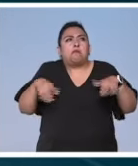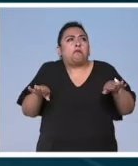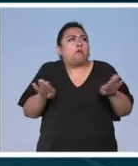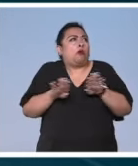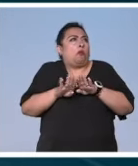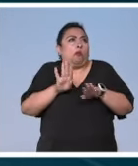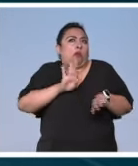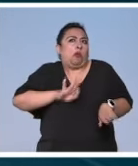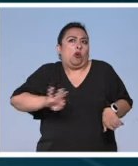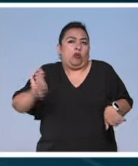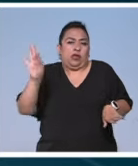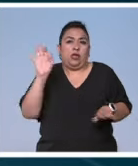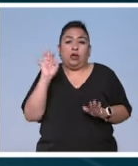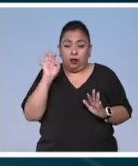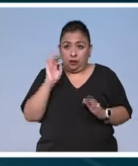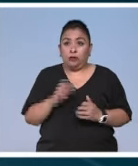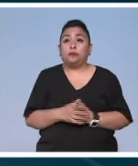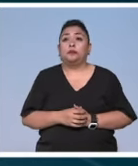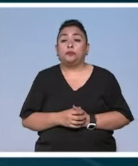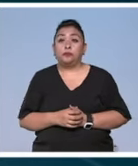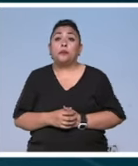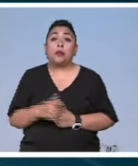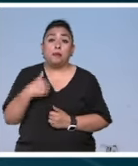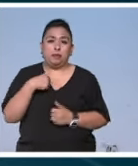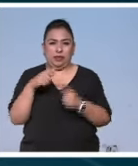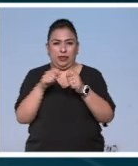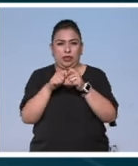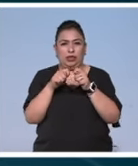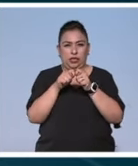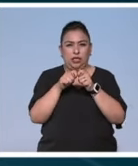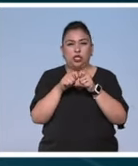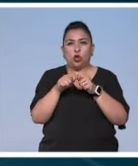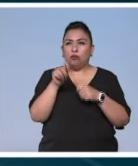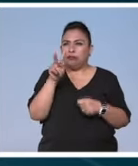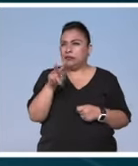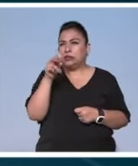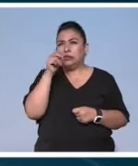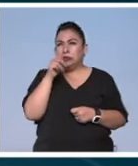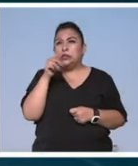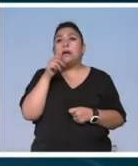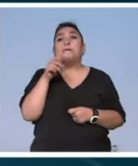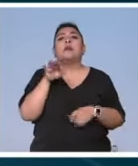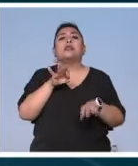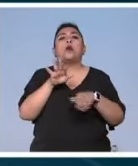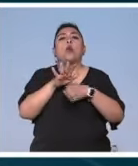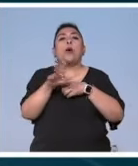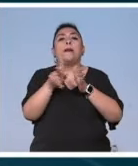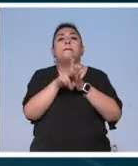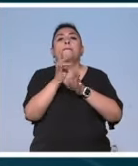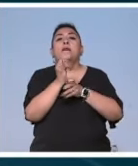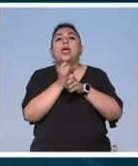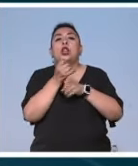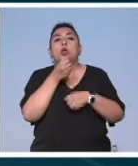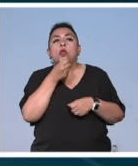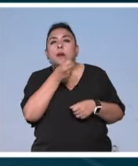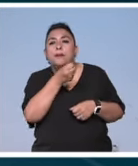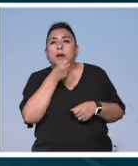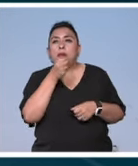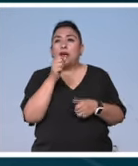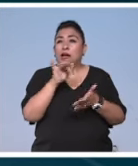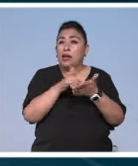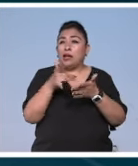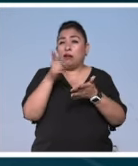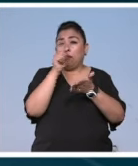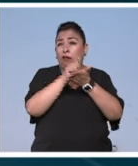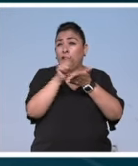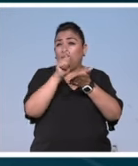habían llegado y mi tío realmente vivió siempre del periodismo y gracias a que escribía todos